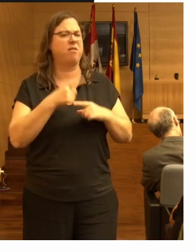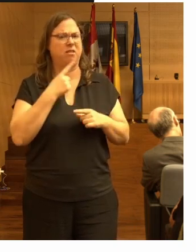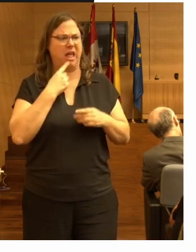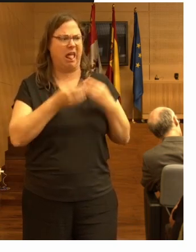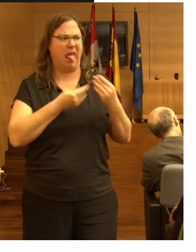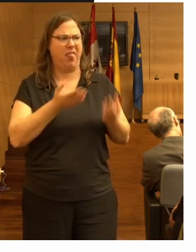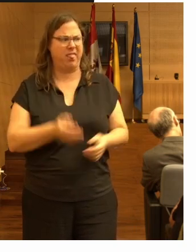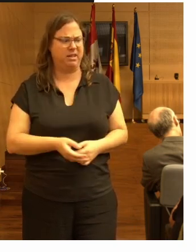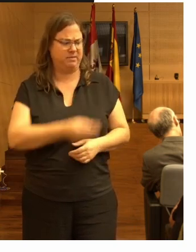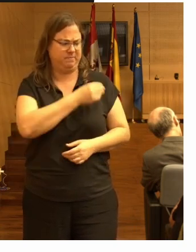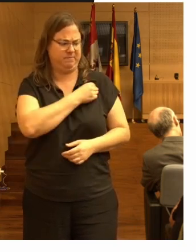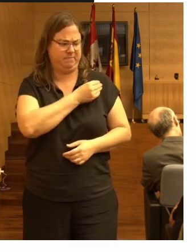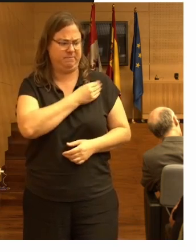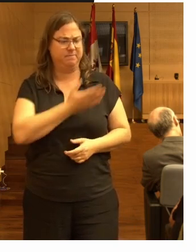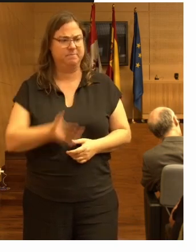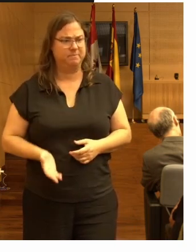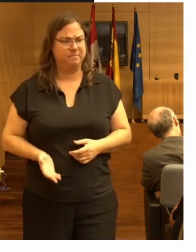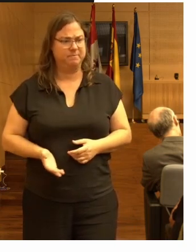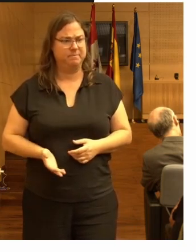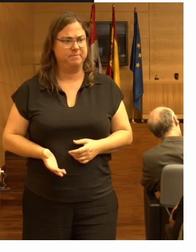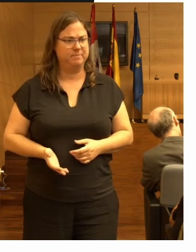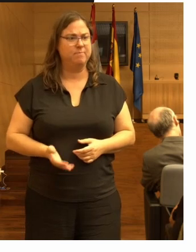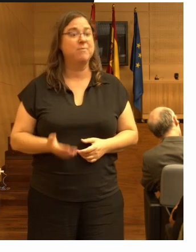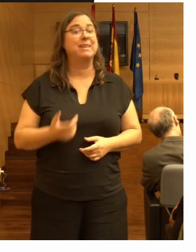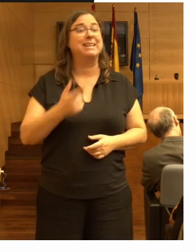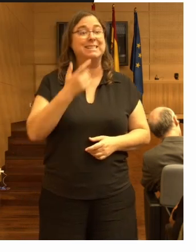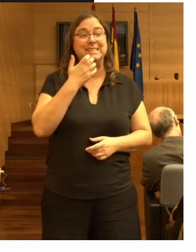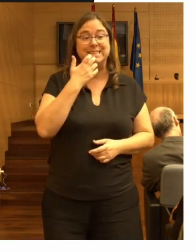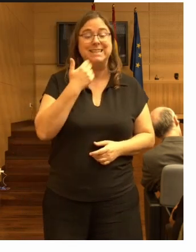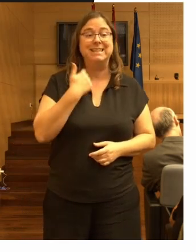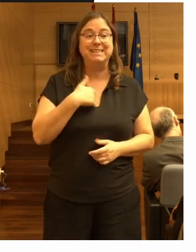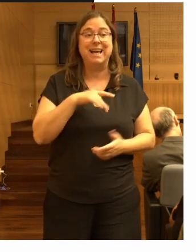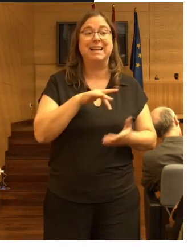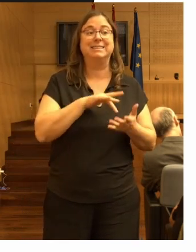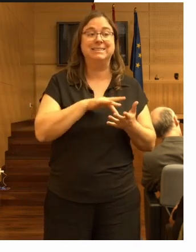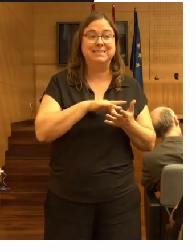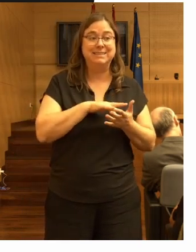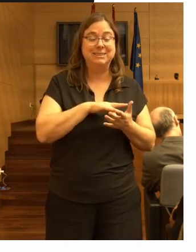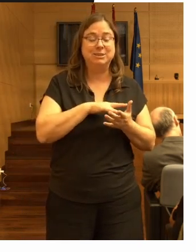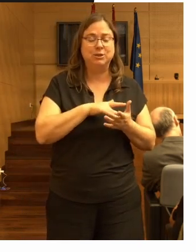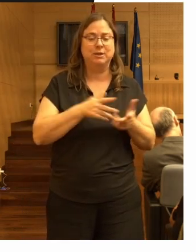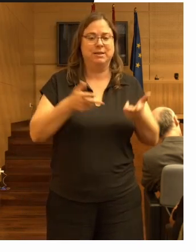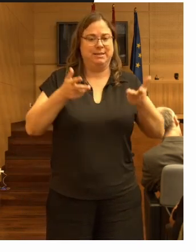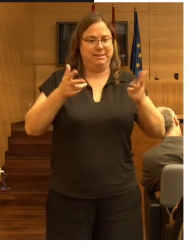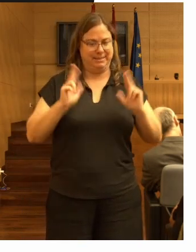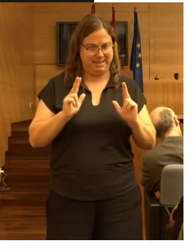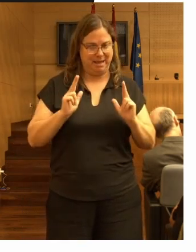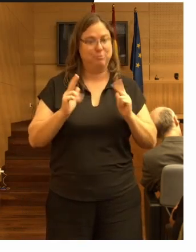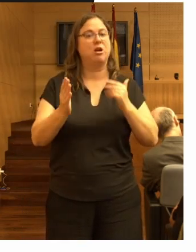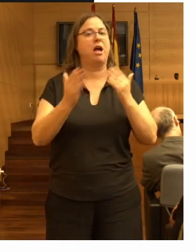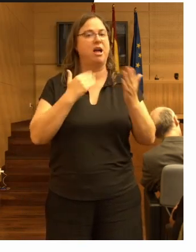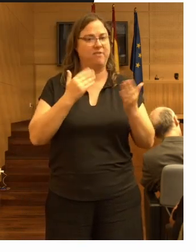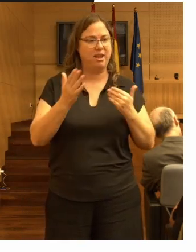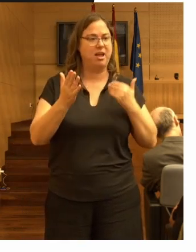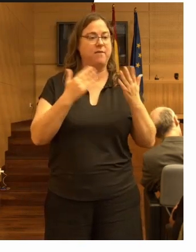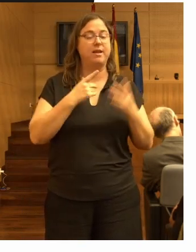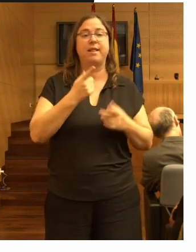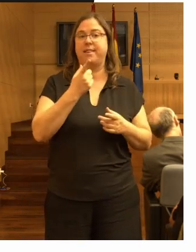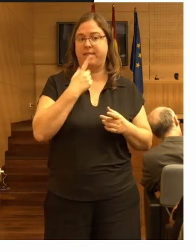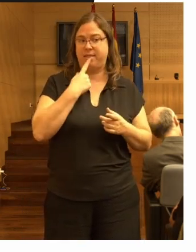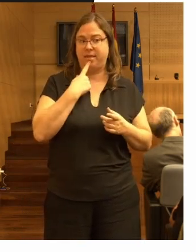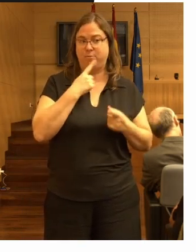hacéis? y cuanto más lograbamos sentarnos a hablar con ellos y les decíamos